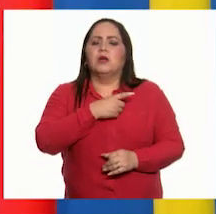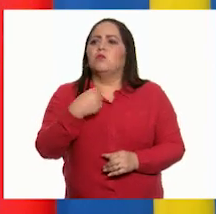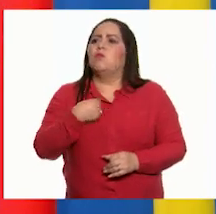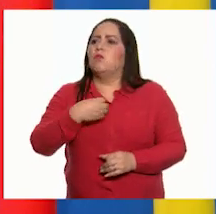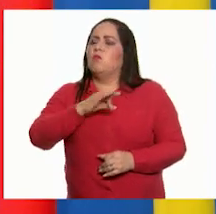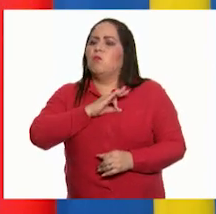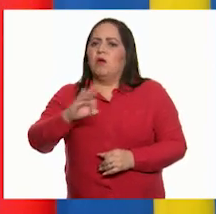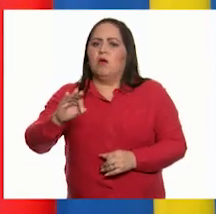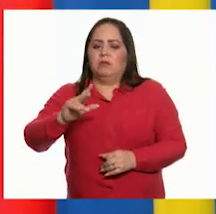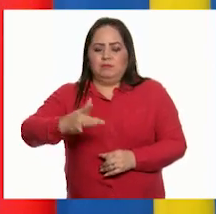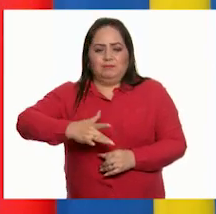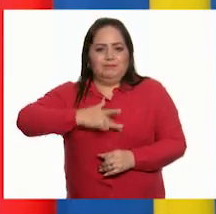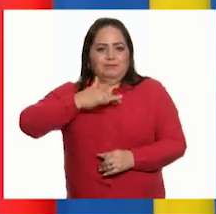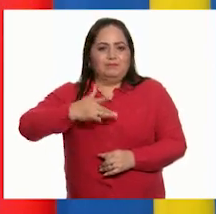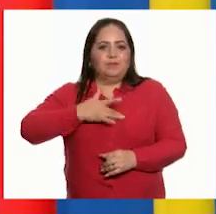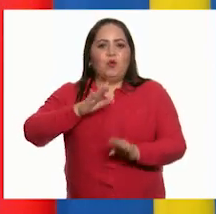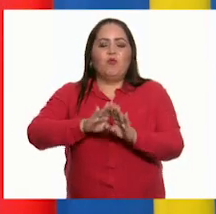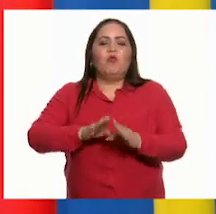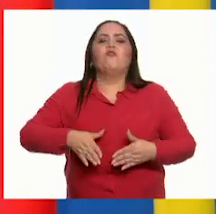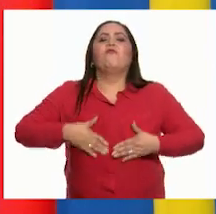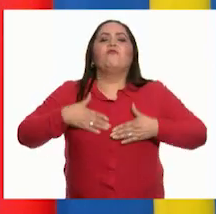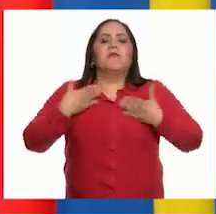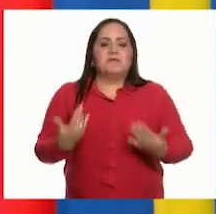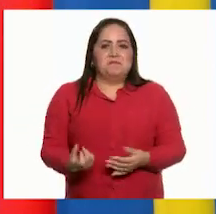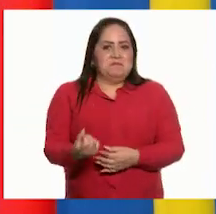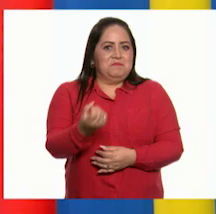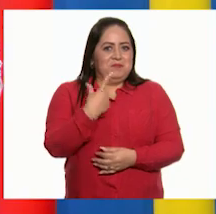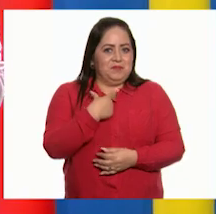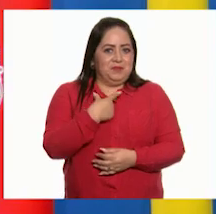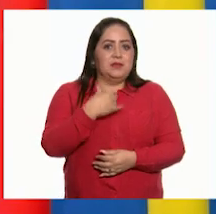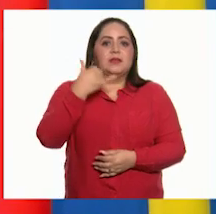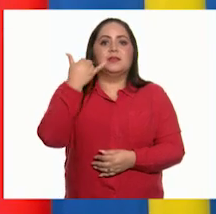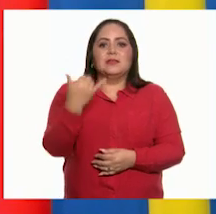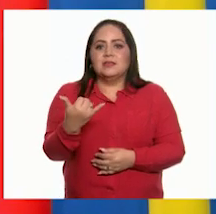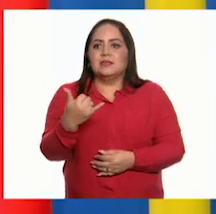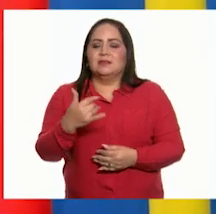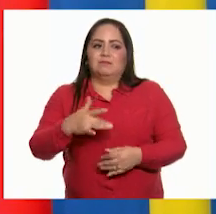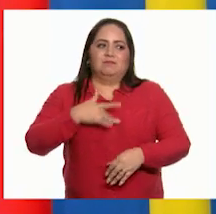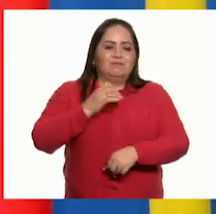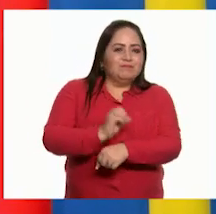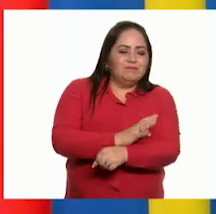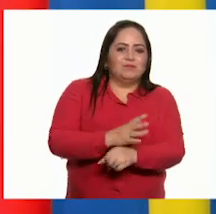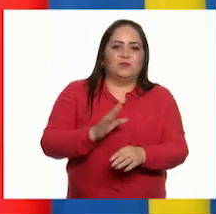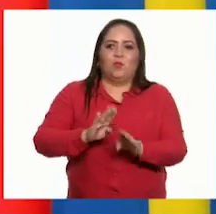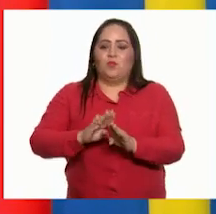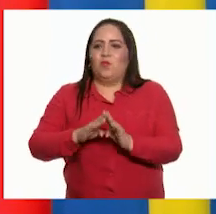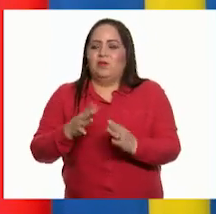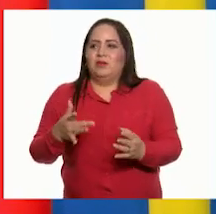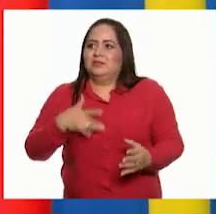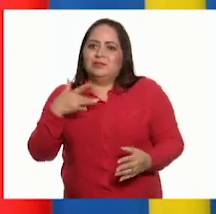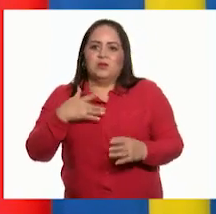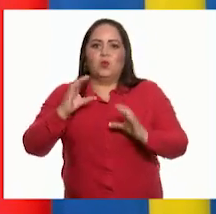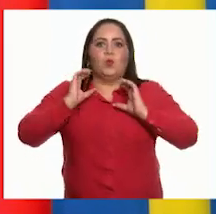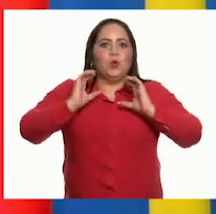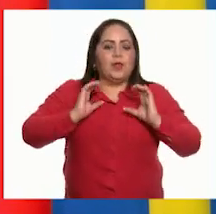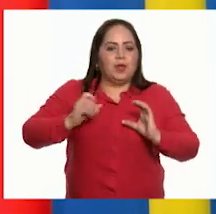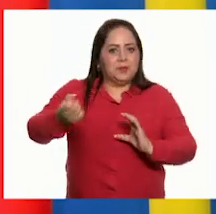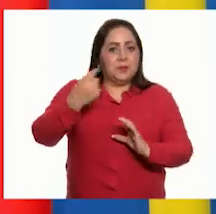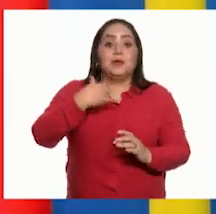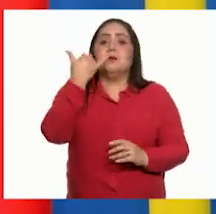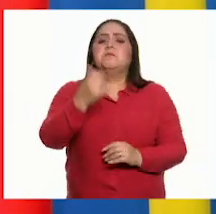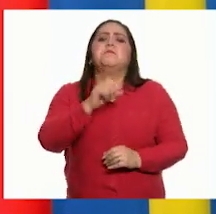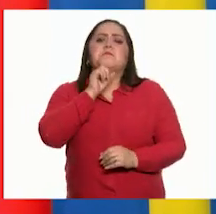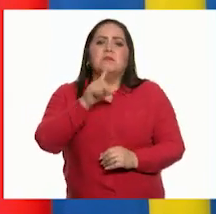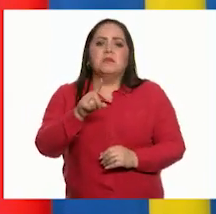manifestar mis sentimientos de confianza conmigo mismo, bienestar y entusiasmo, motivación, autocuidado y sobre